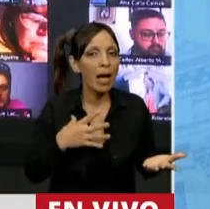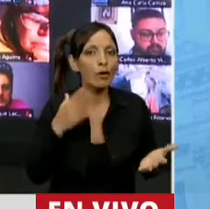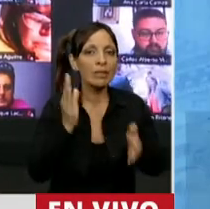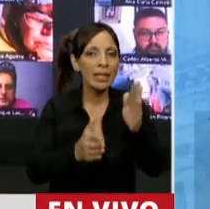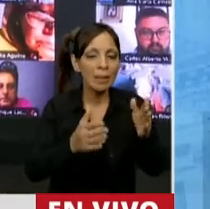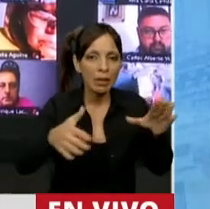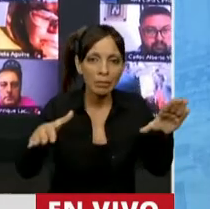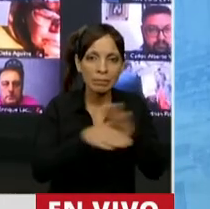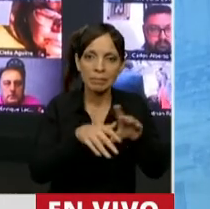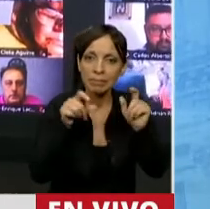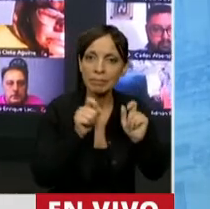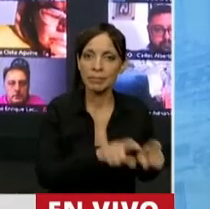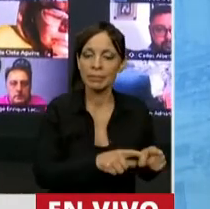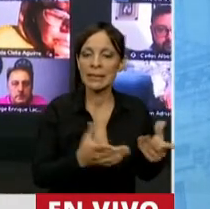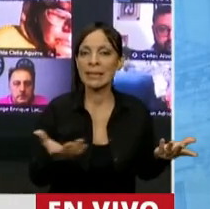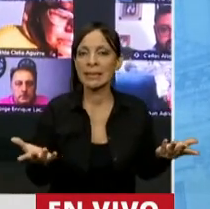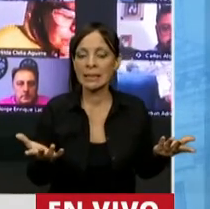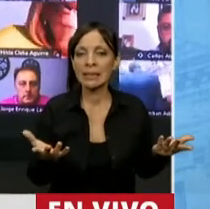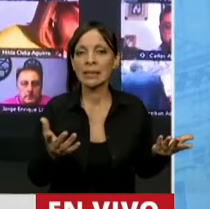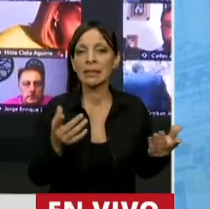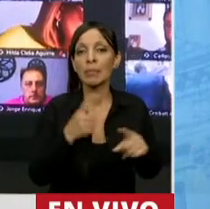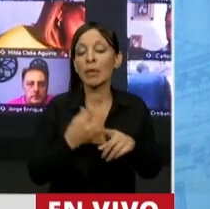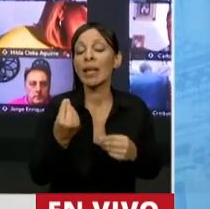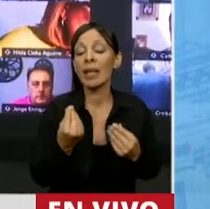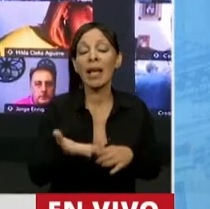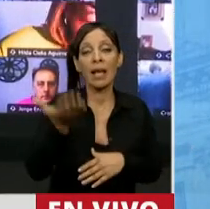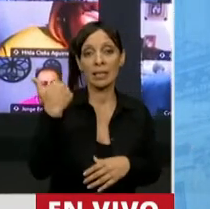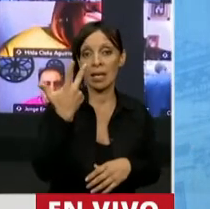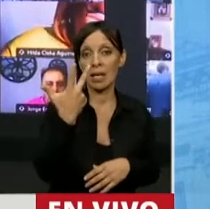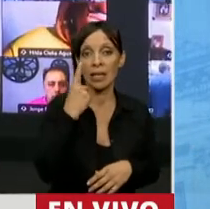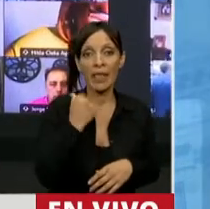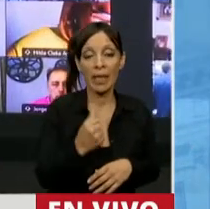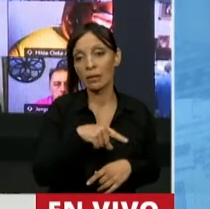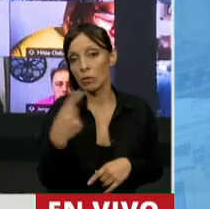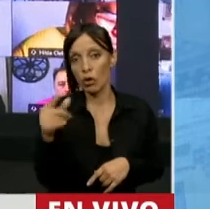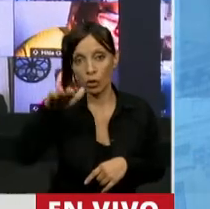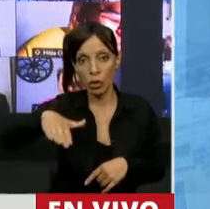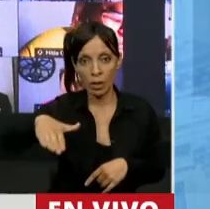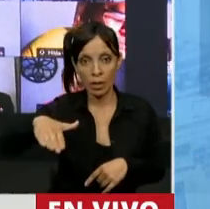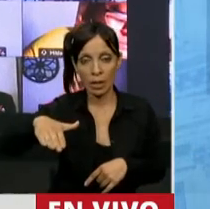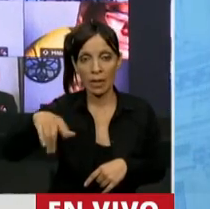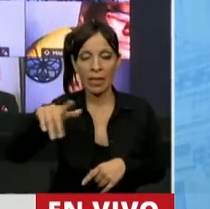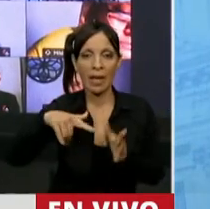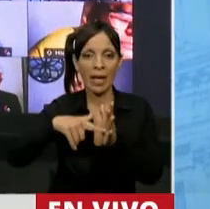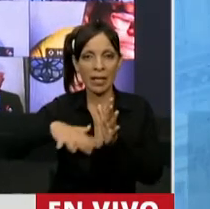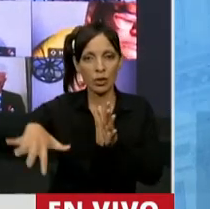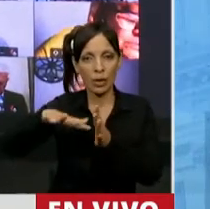tratamientos adecuados porque hace tres días otro niño de Ojo de Agua,